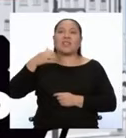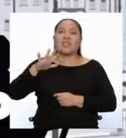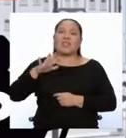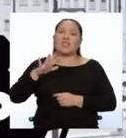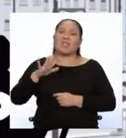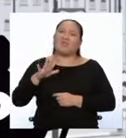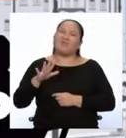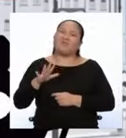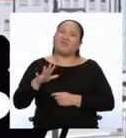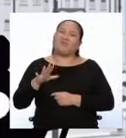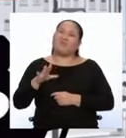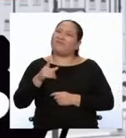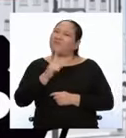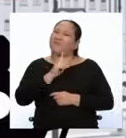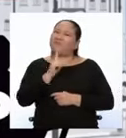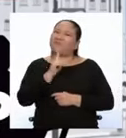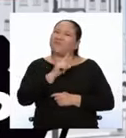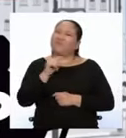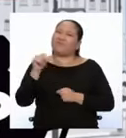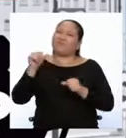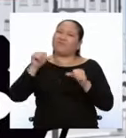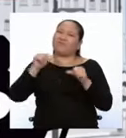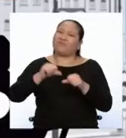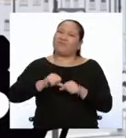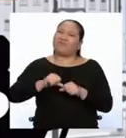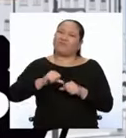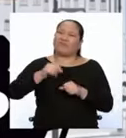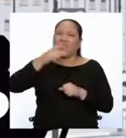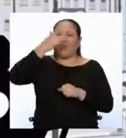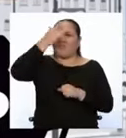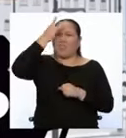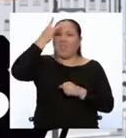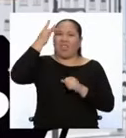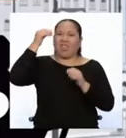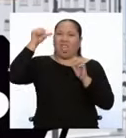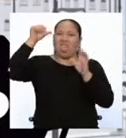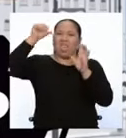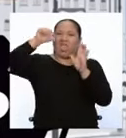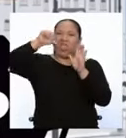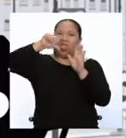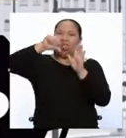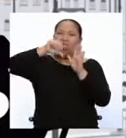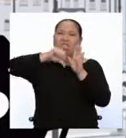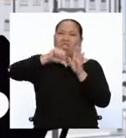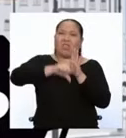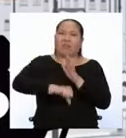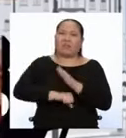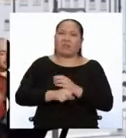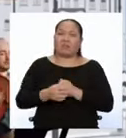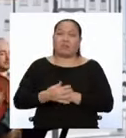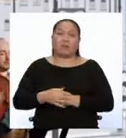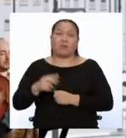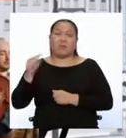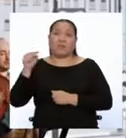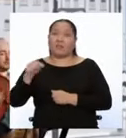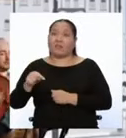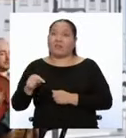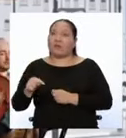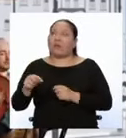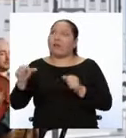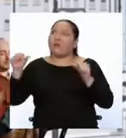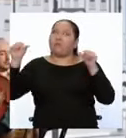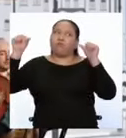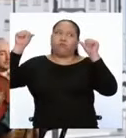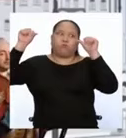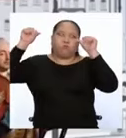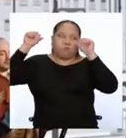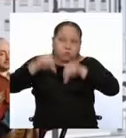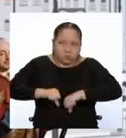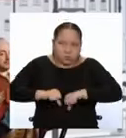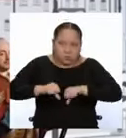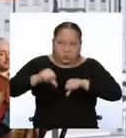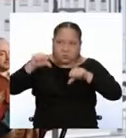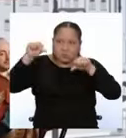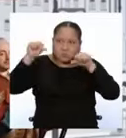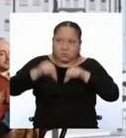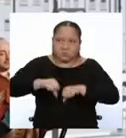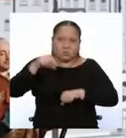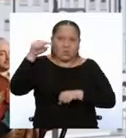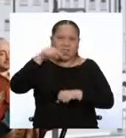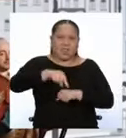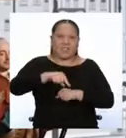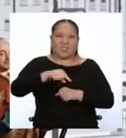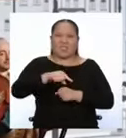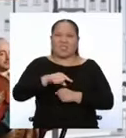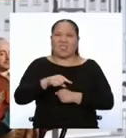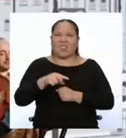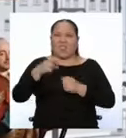verdad ya no fue tan chévere e hizo que Francia decaiga. Pero el que remata la mala situación de este país es este rey